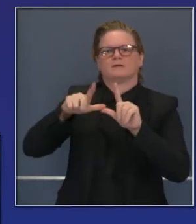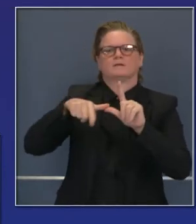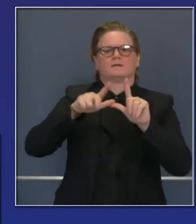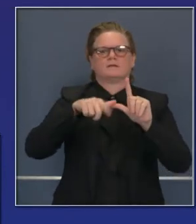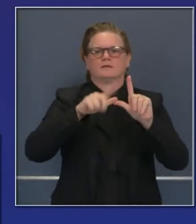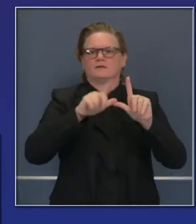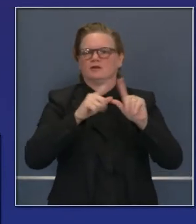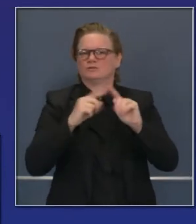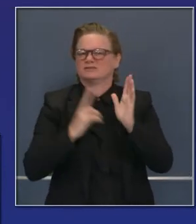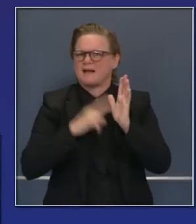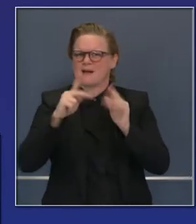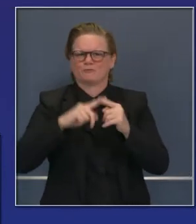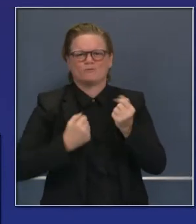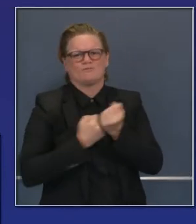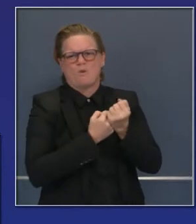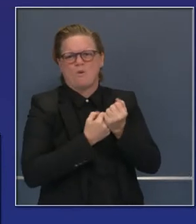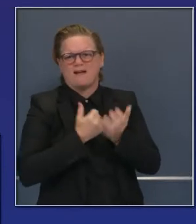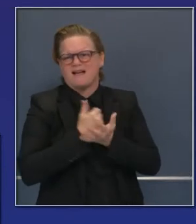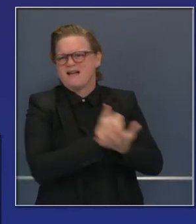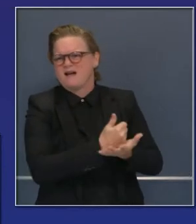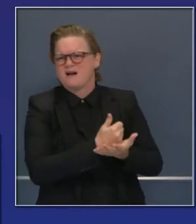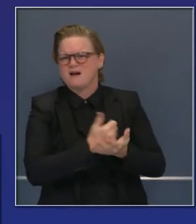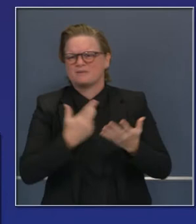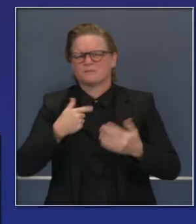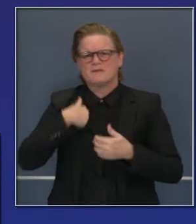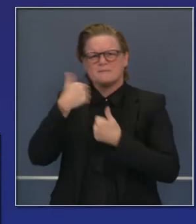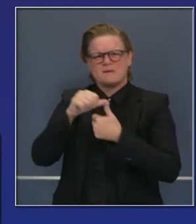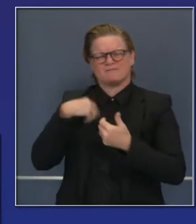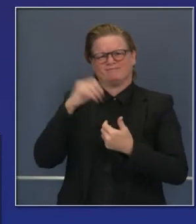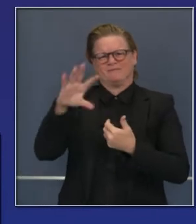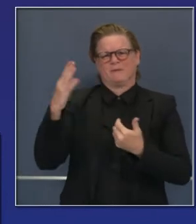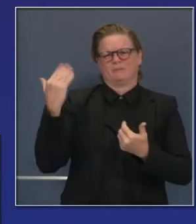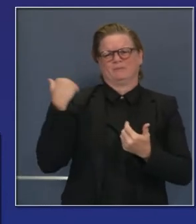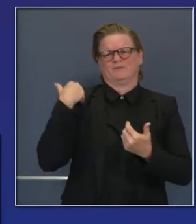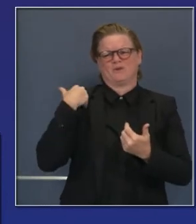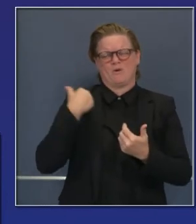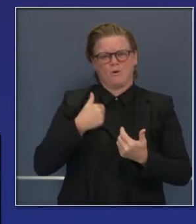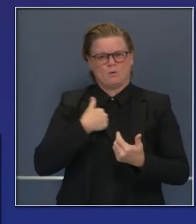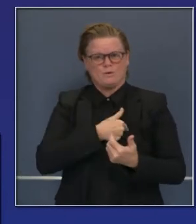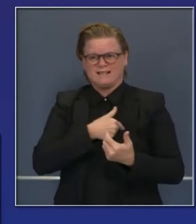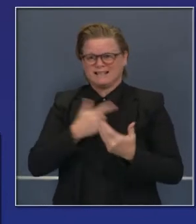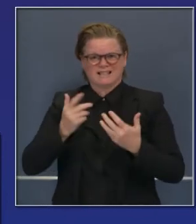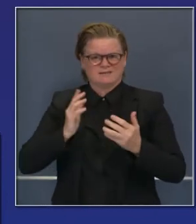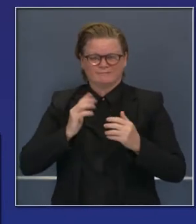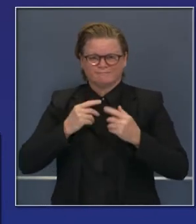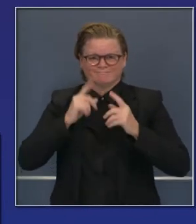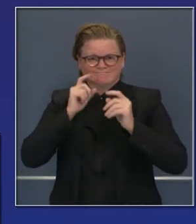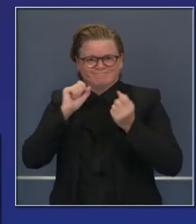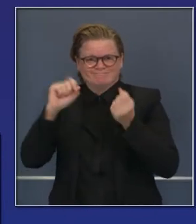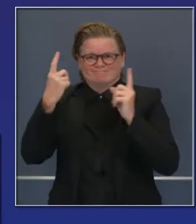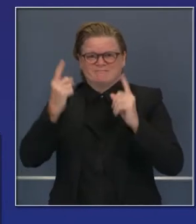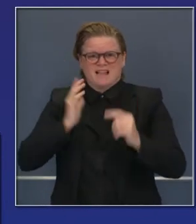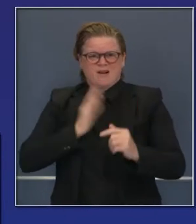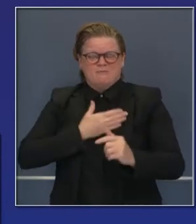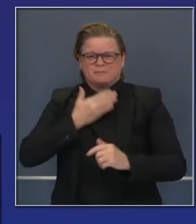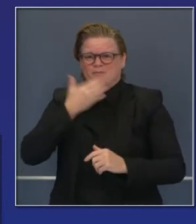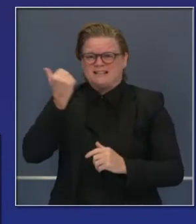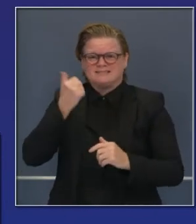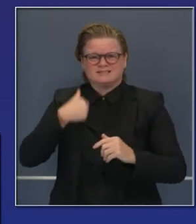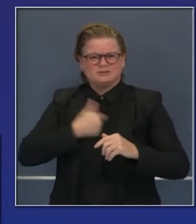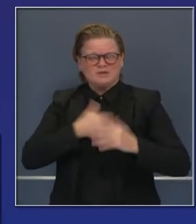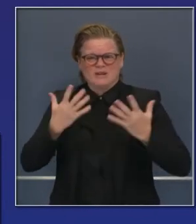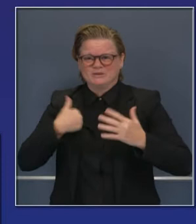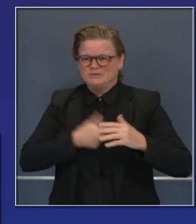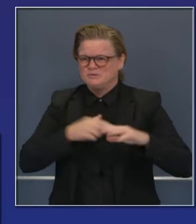También hablábamos mucho en el pasado, al inicio de la presentación, hablé del trabajo que hicimos para asegurar nuestro